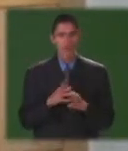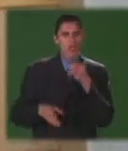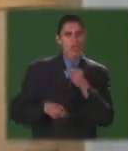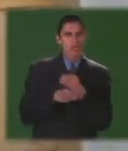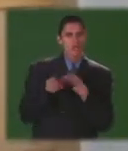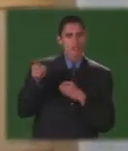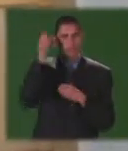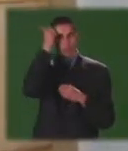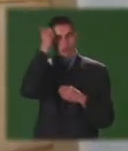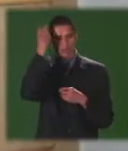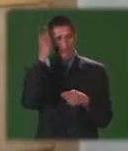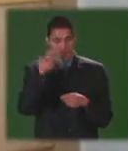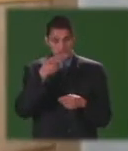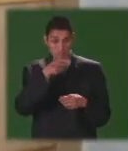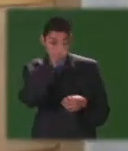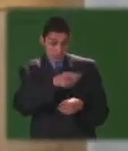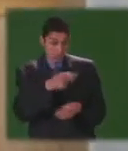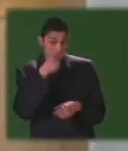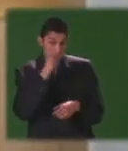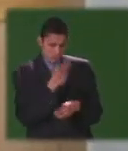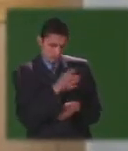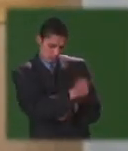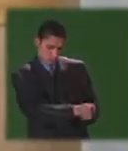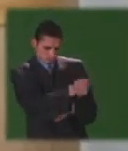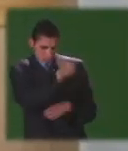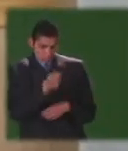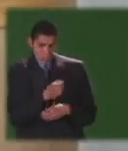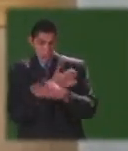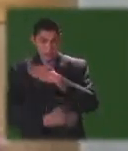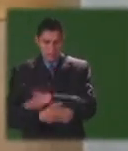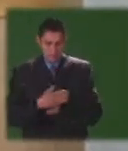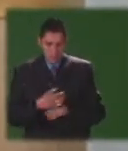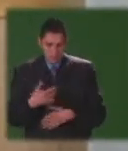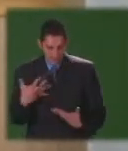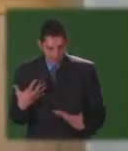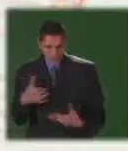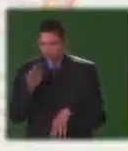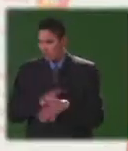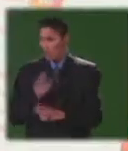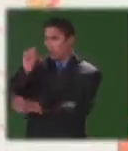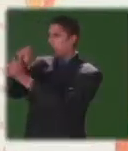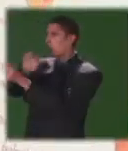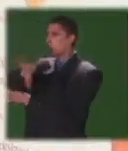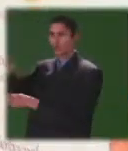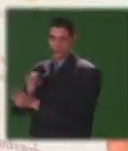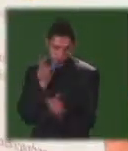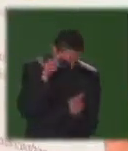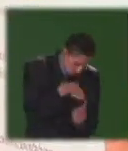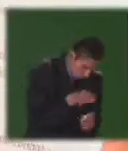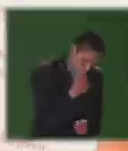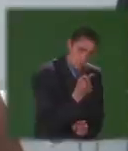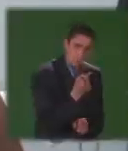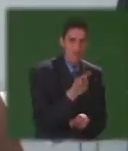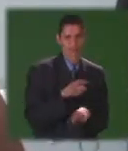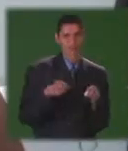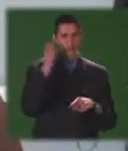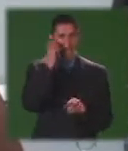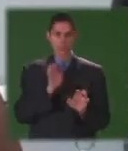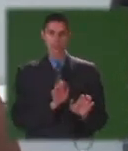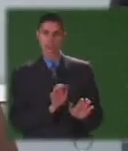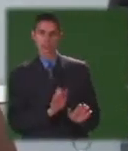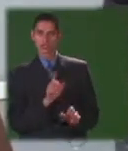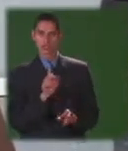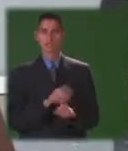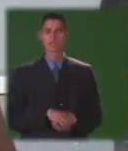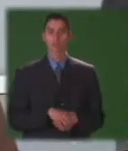trabajar con un chico con discapacidad en el aula es trabajar individual con él Hay niños que entran al colegio